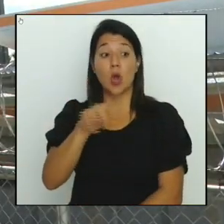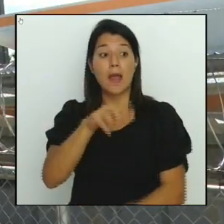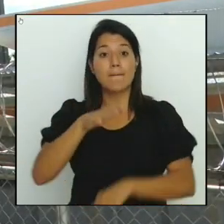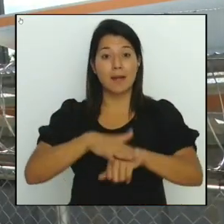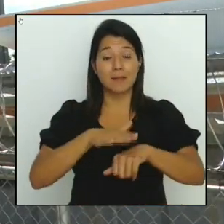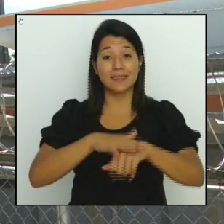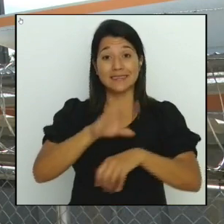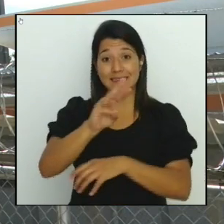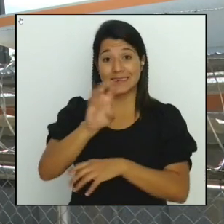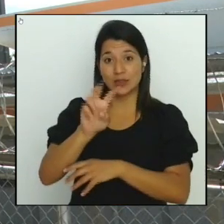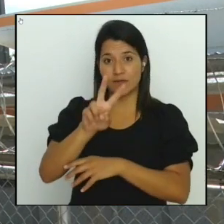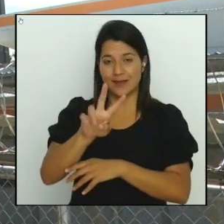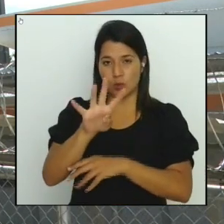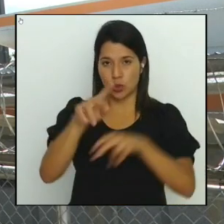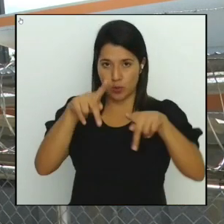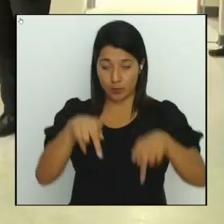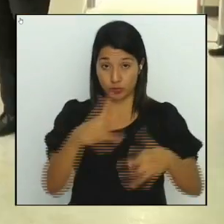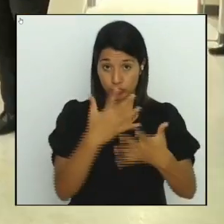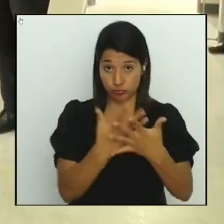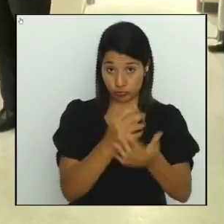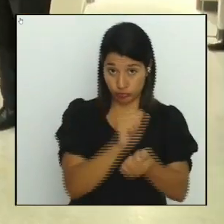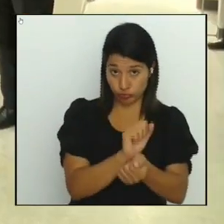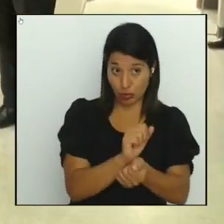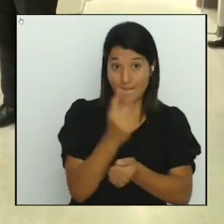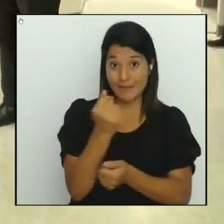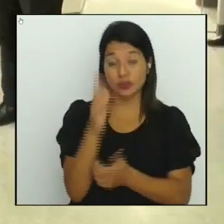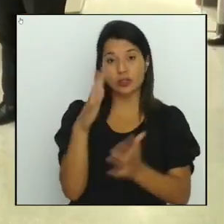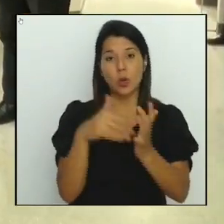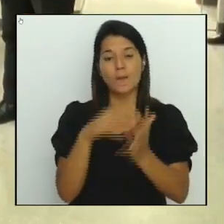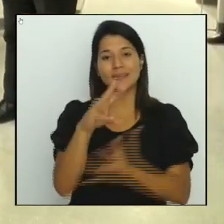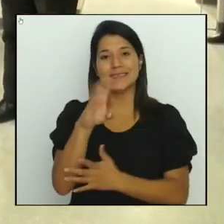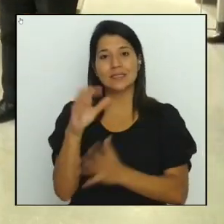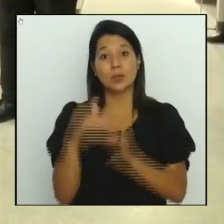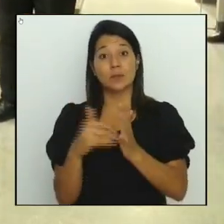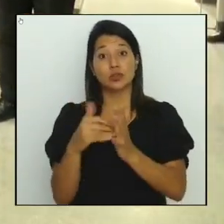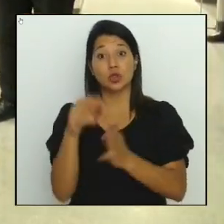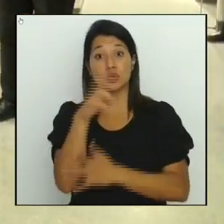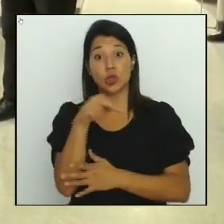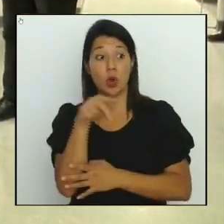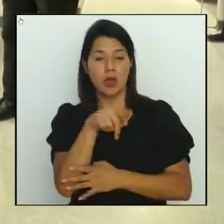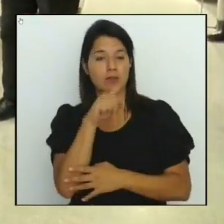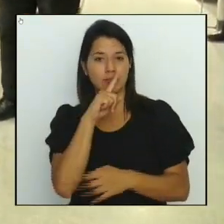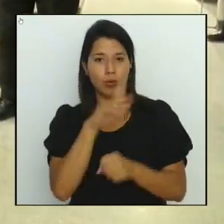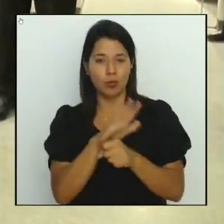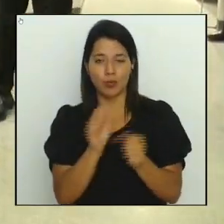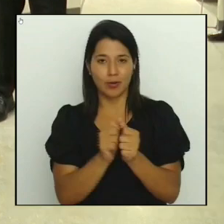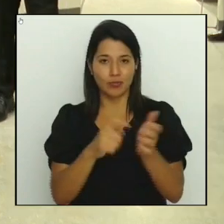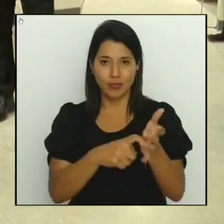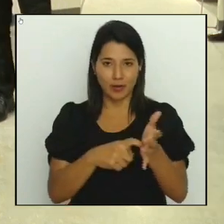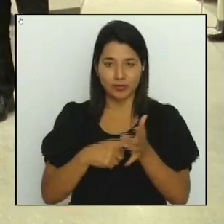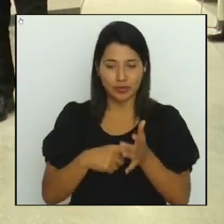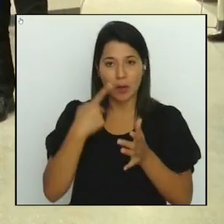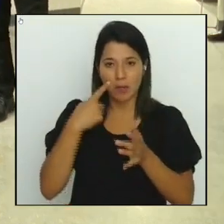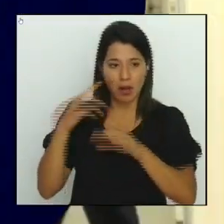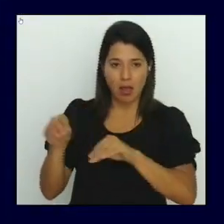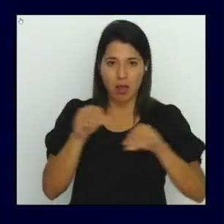costó 5.600 millones de crones, no cumple con los estándares para albergar población penitenciaria.